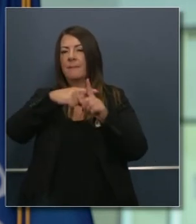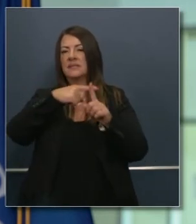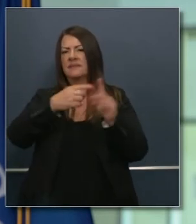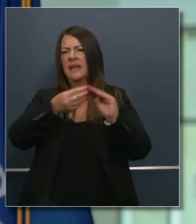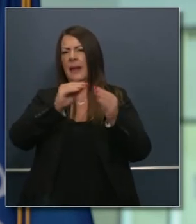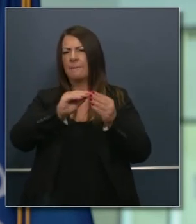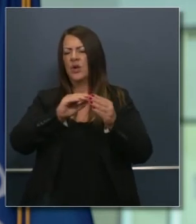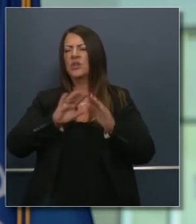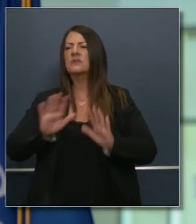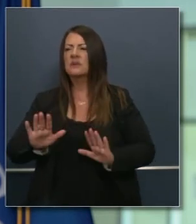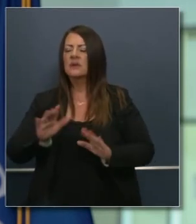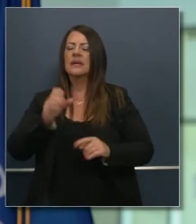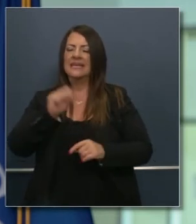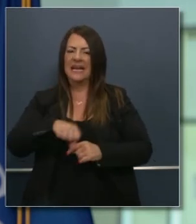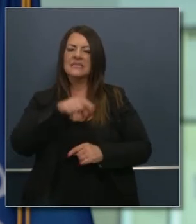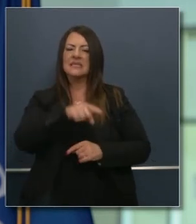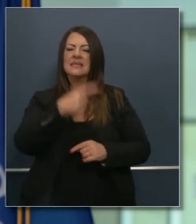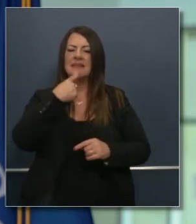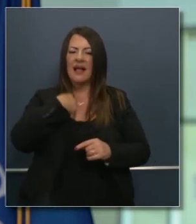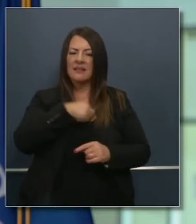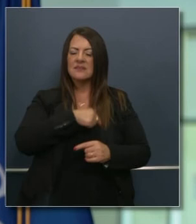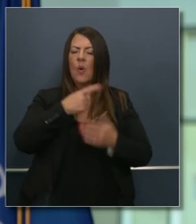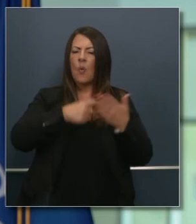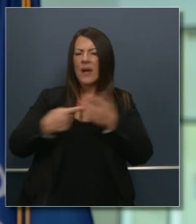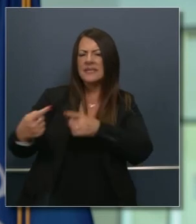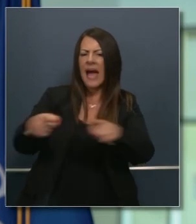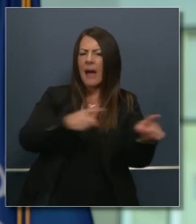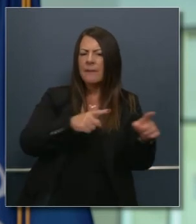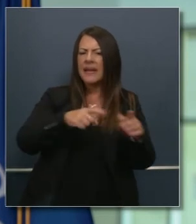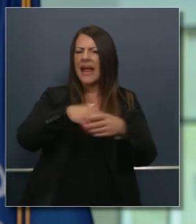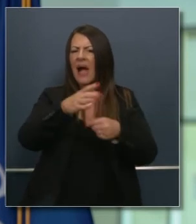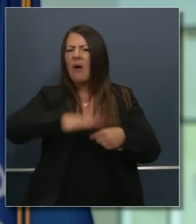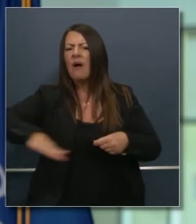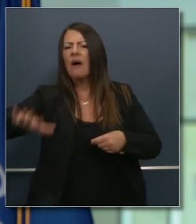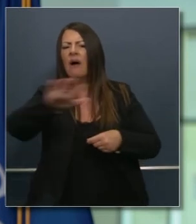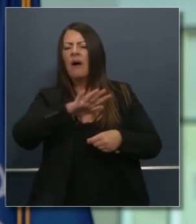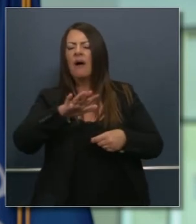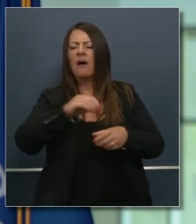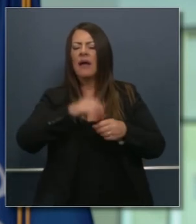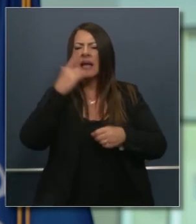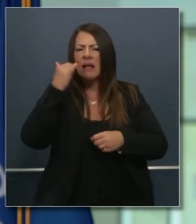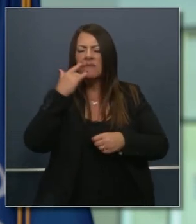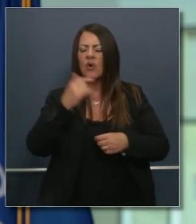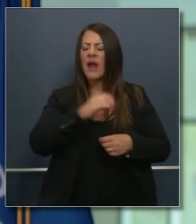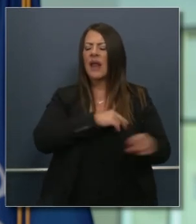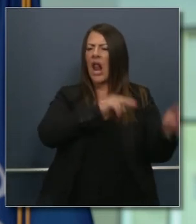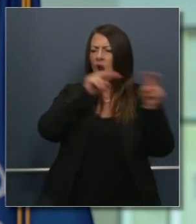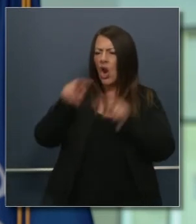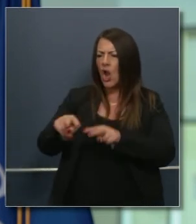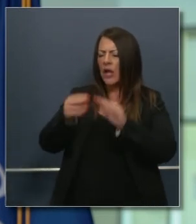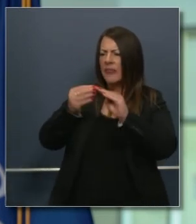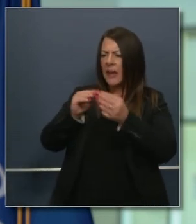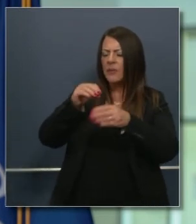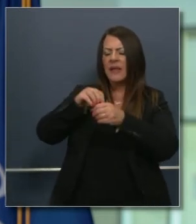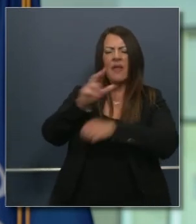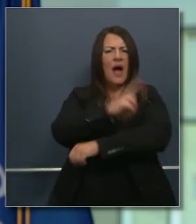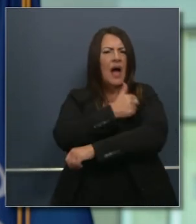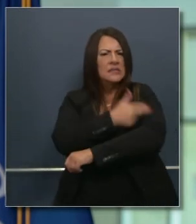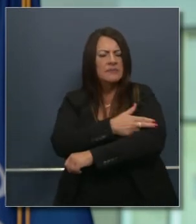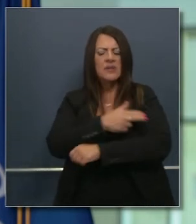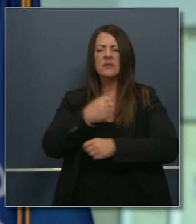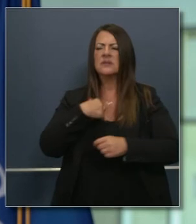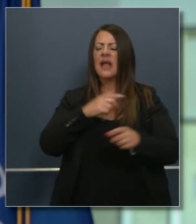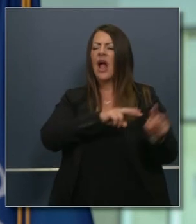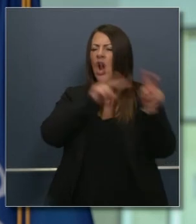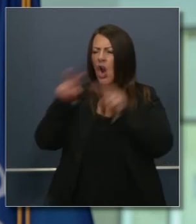es la tasa de positividad eso nos da una mejor impresión de lo que está pasando a nivel de comunidad qué pasa en los hospitales eso es fundamental